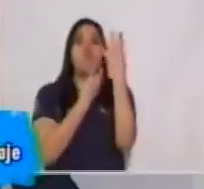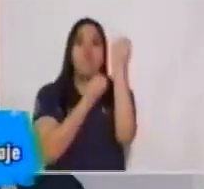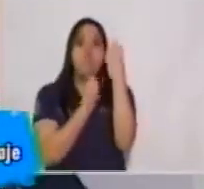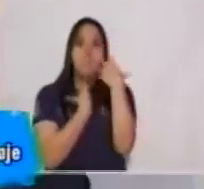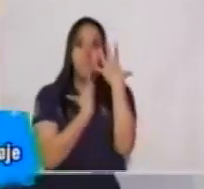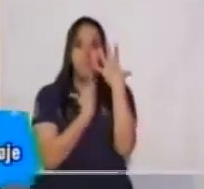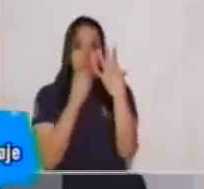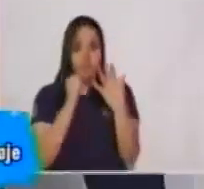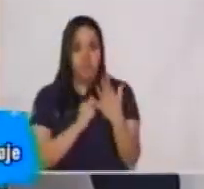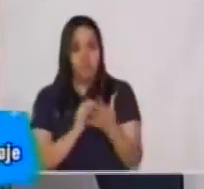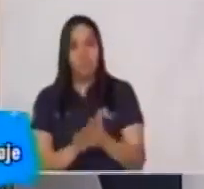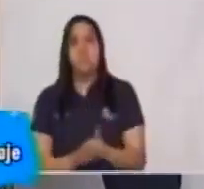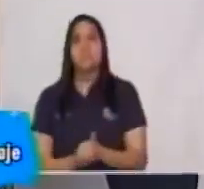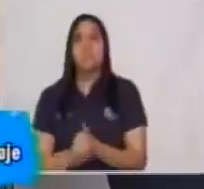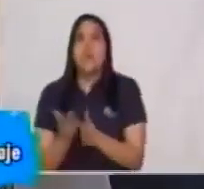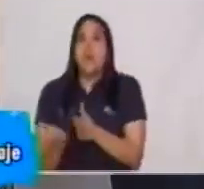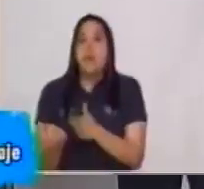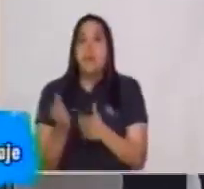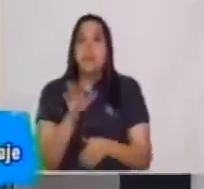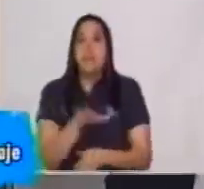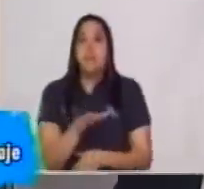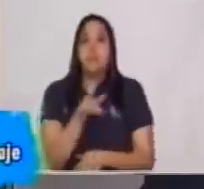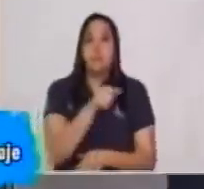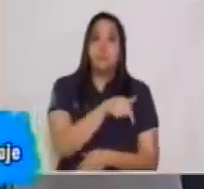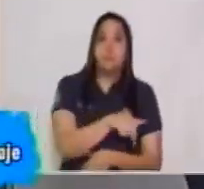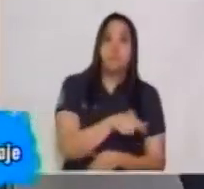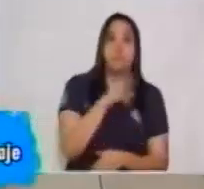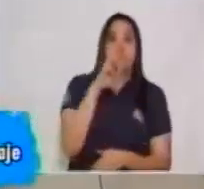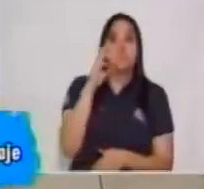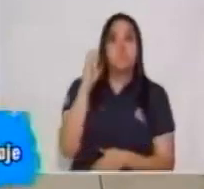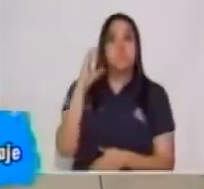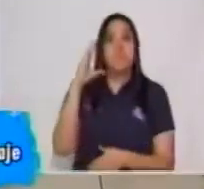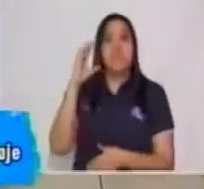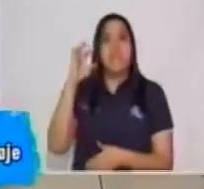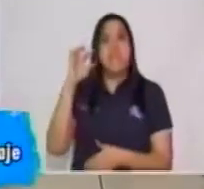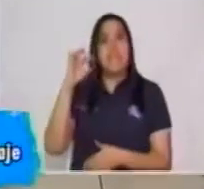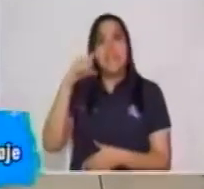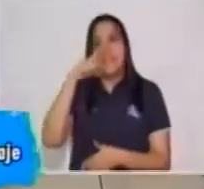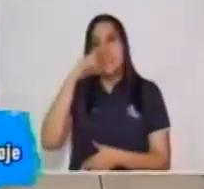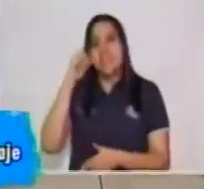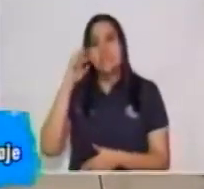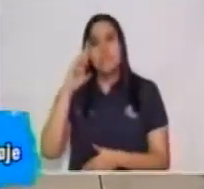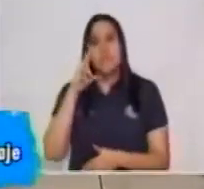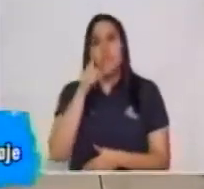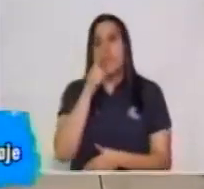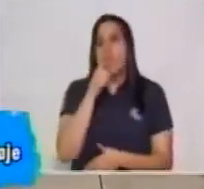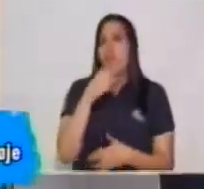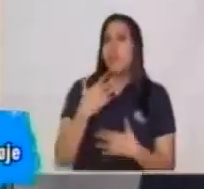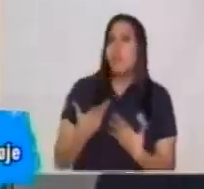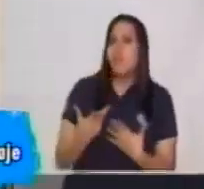leyendo. Luego tenemos el receptor. ¿Cuál crees tú? ¿Quién crees tú que es el receptor?